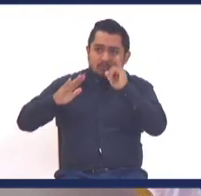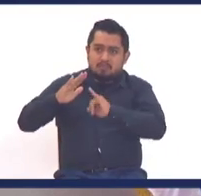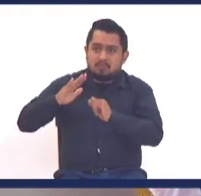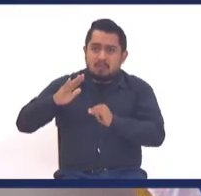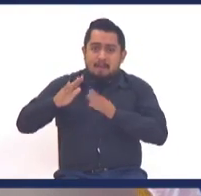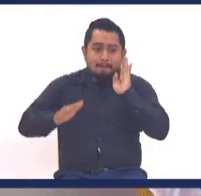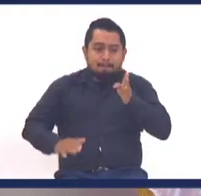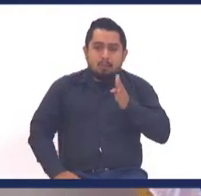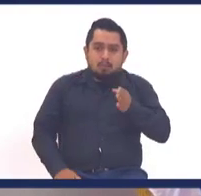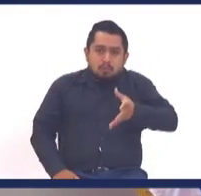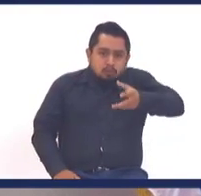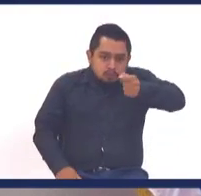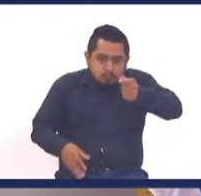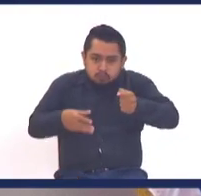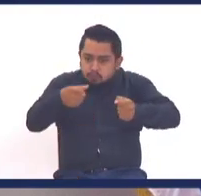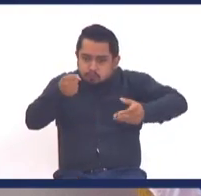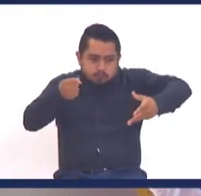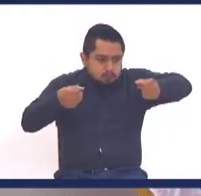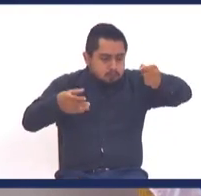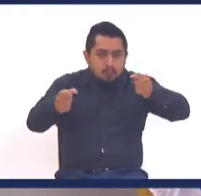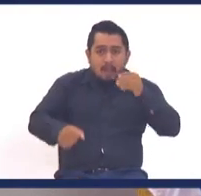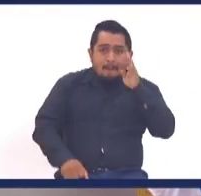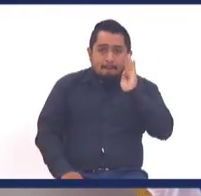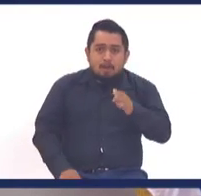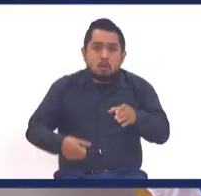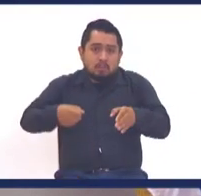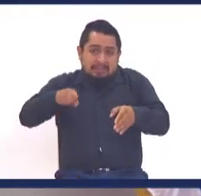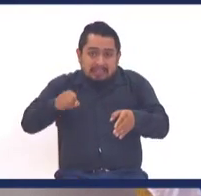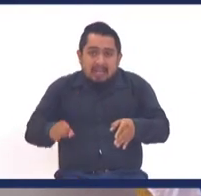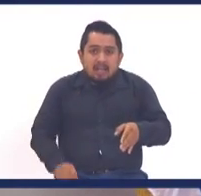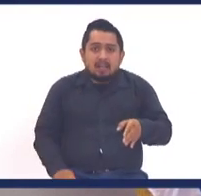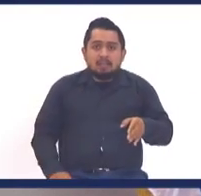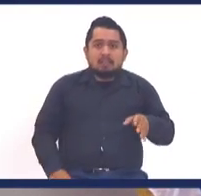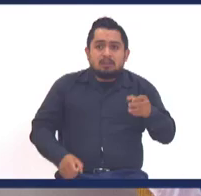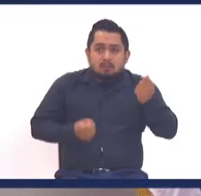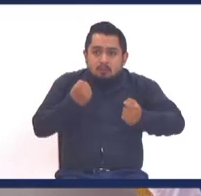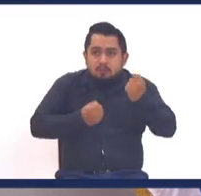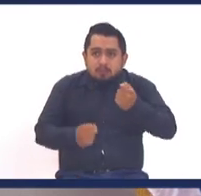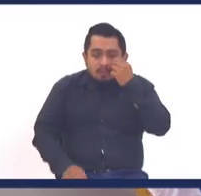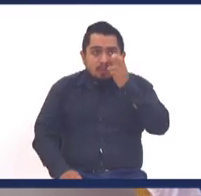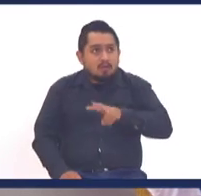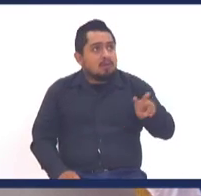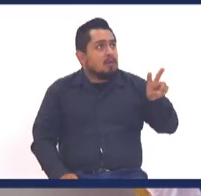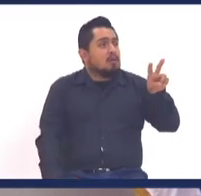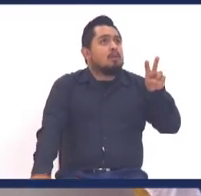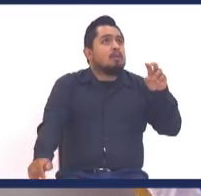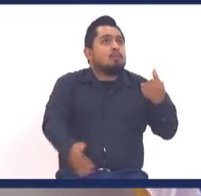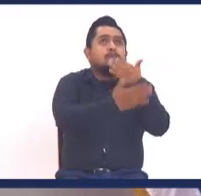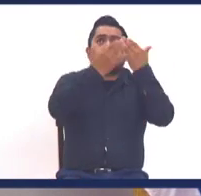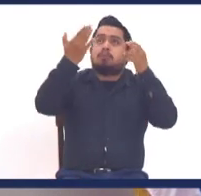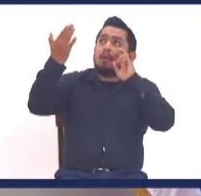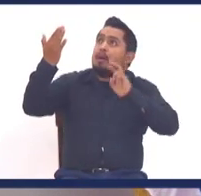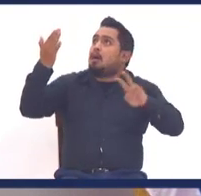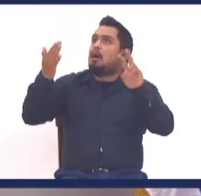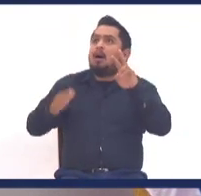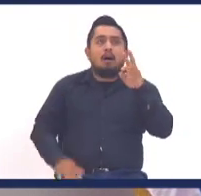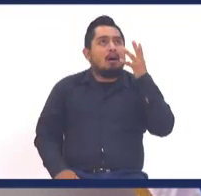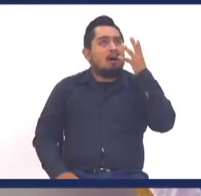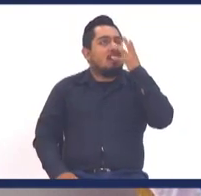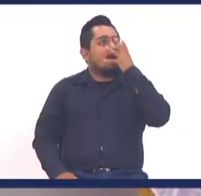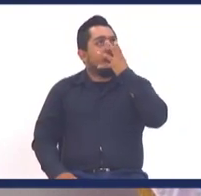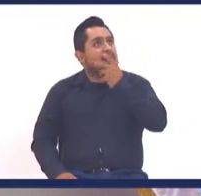dejaron de circular en la capital y los carros y las motos, usted salía de su casa y veía el cielo y veía las estrellas porque no hay contaminación,